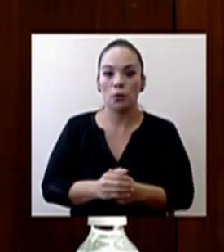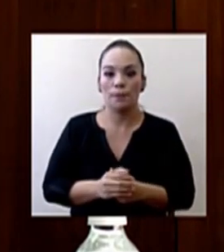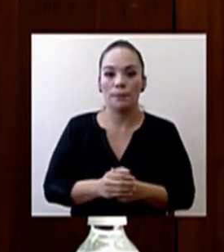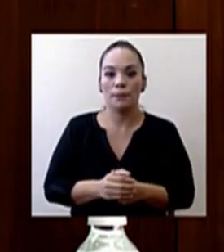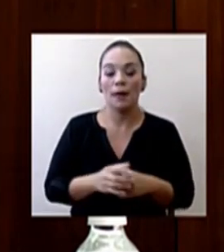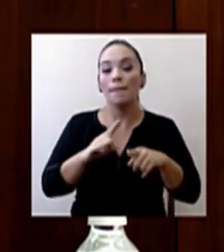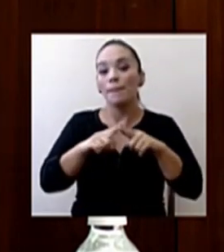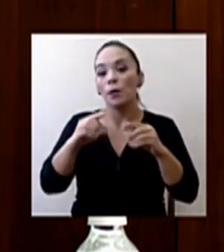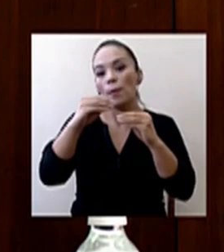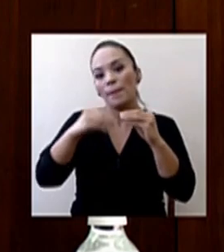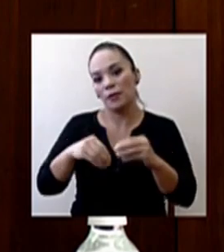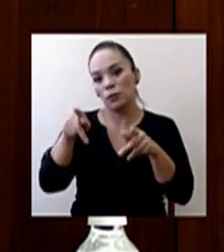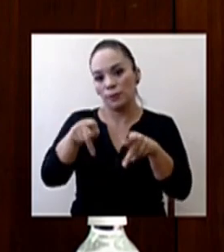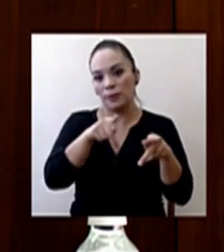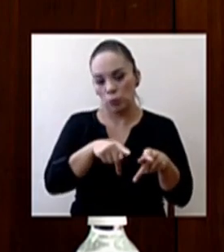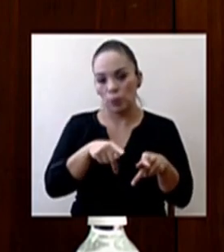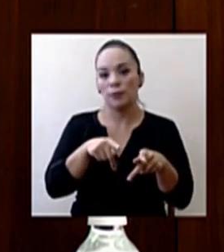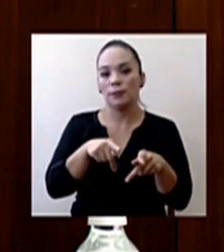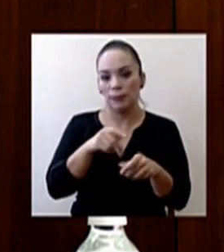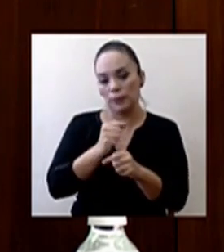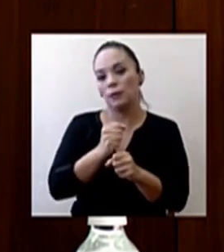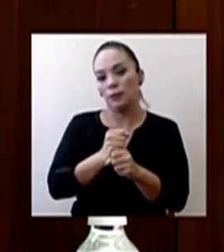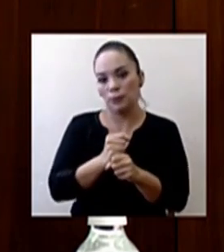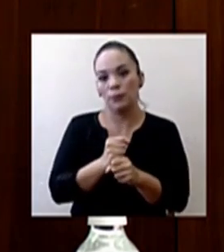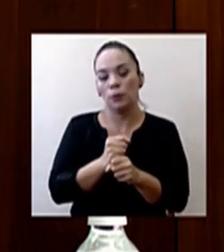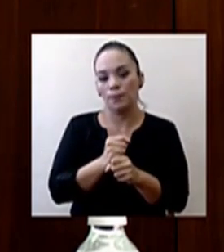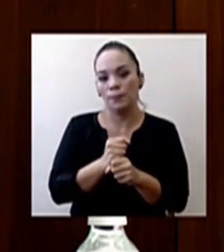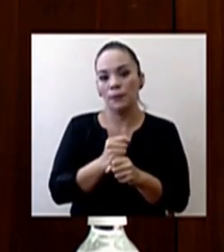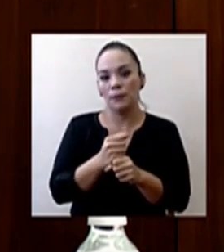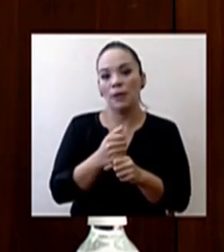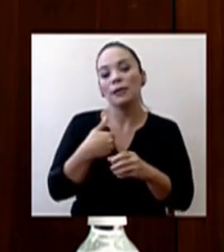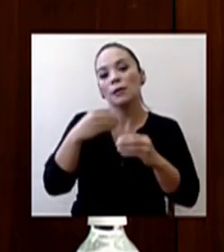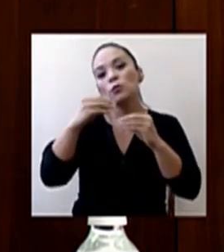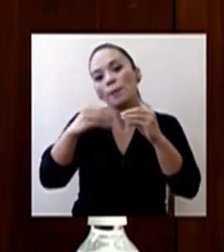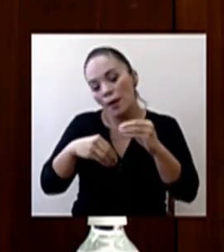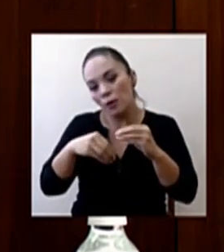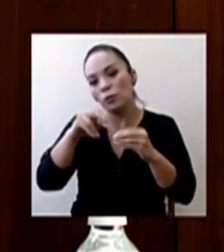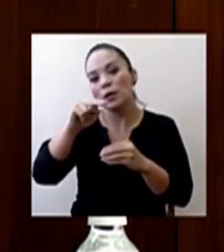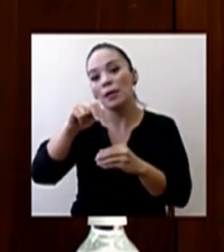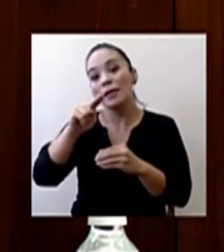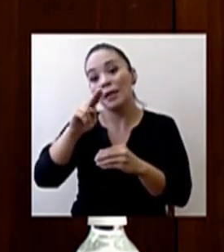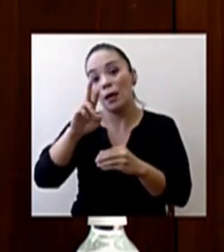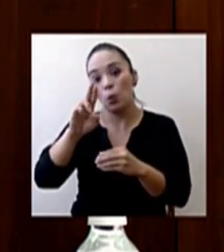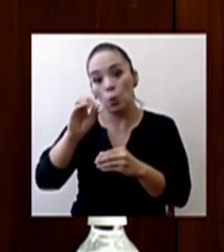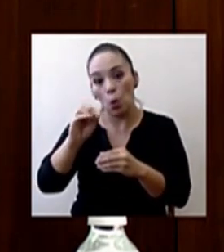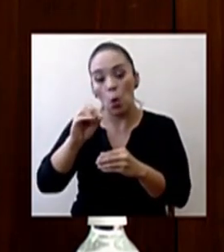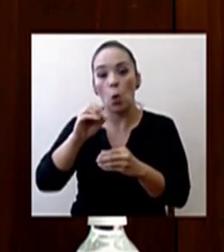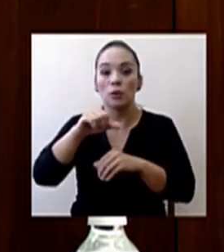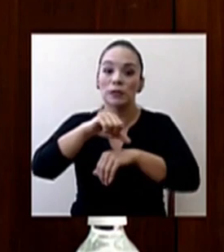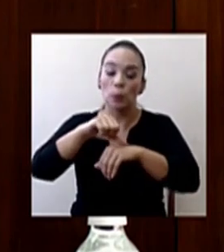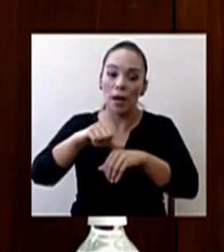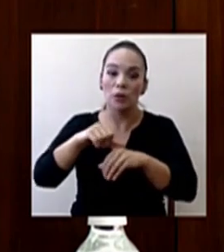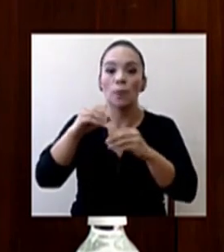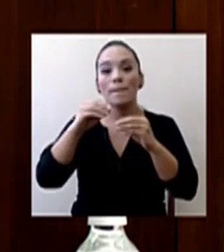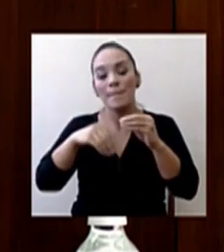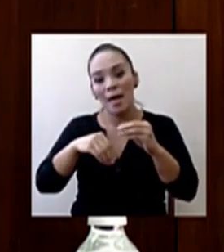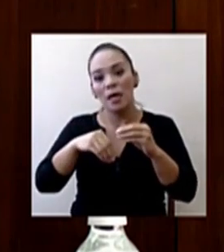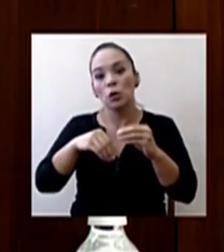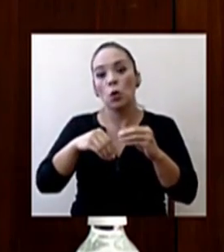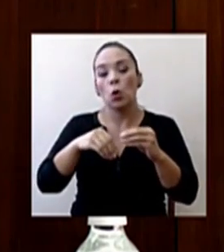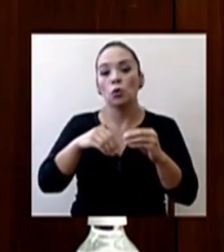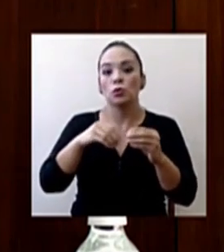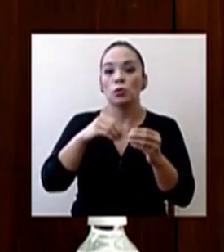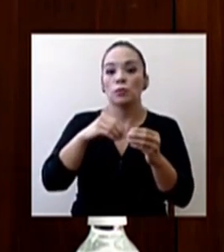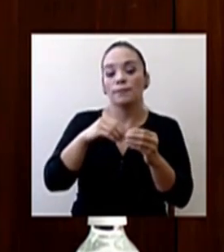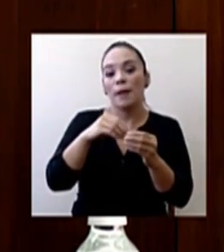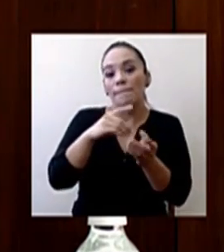con menos personal. Tenemos menos neurocirujanos, menos residentes, menos médicos generales, pero